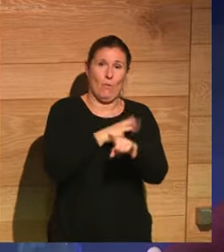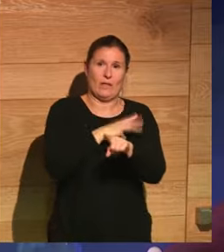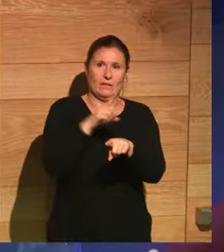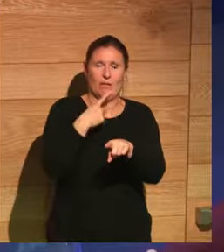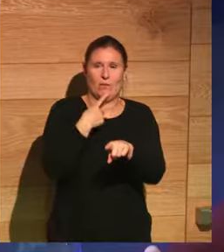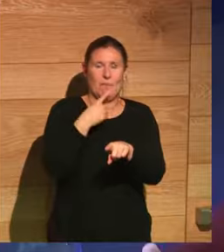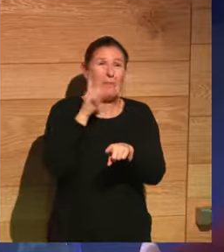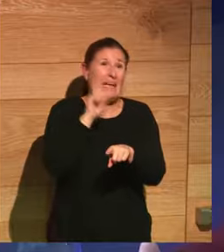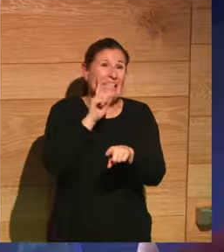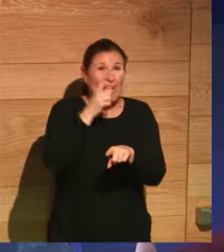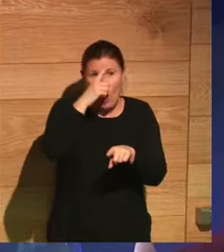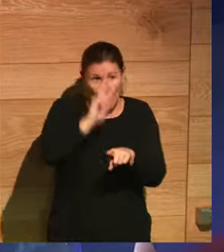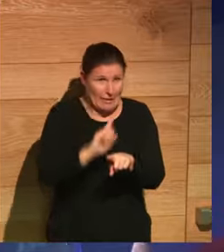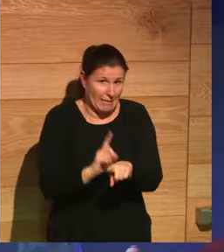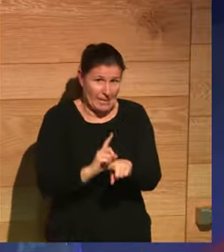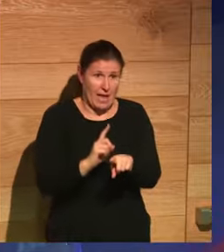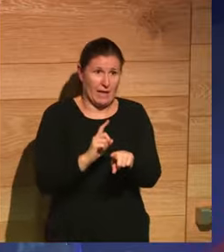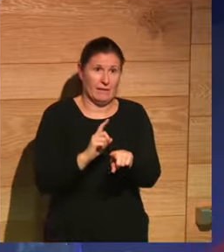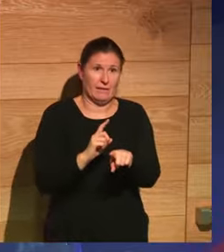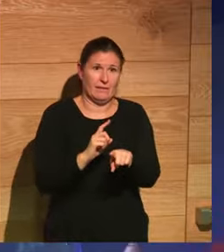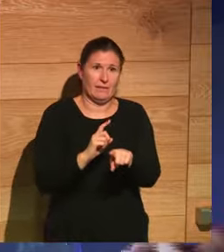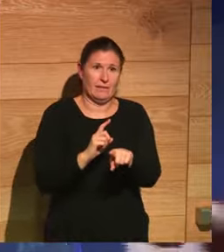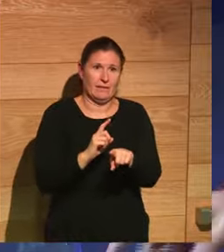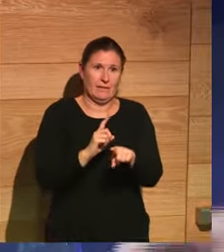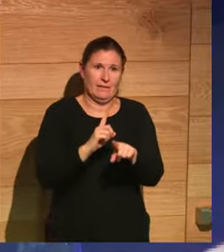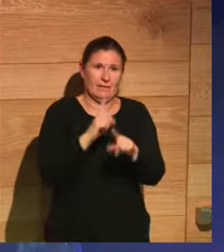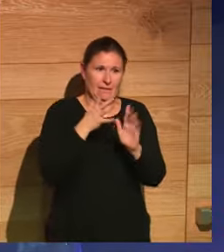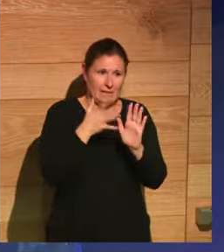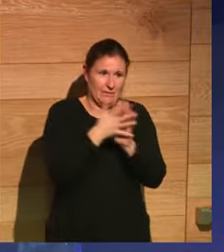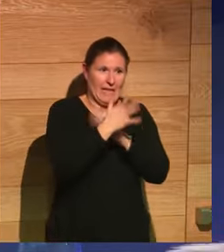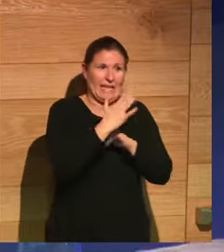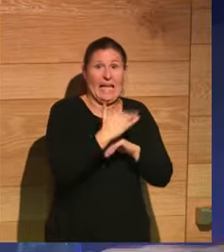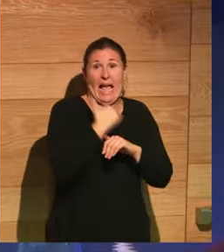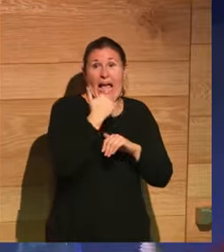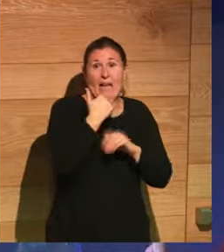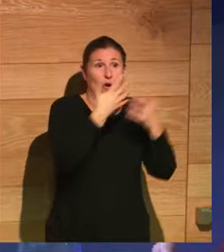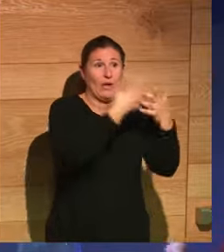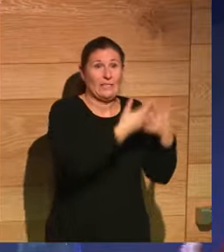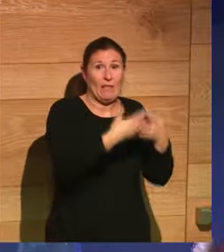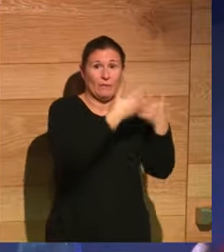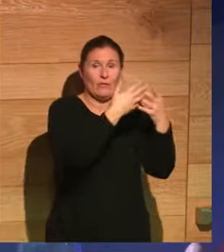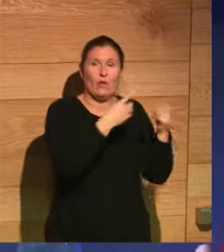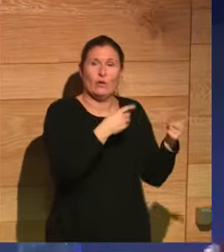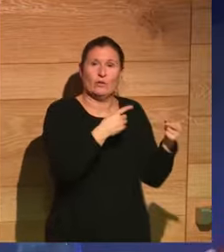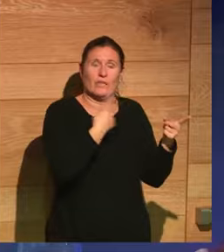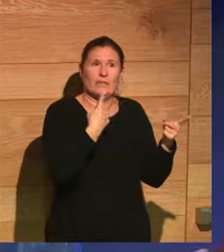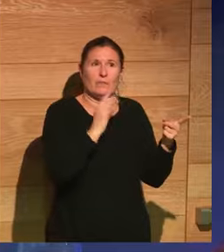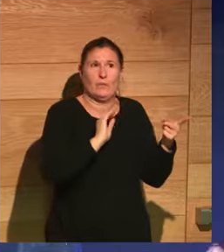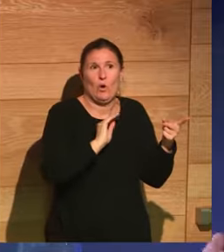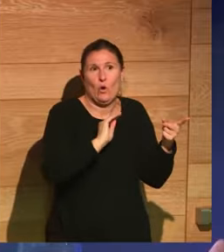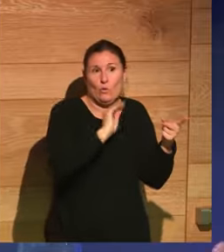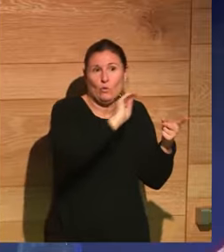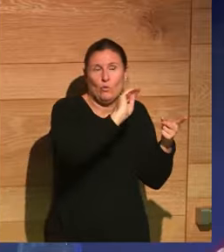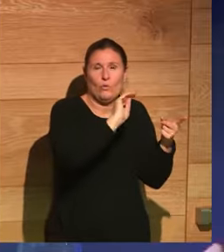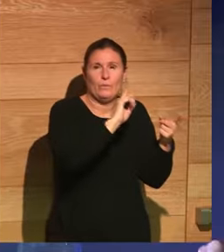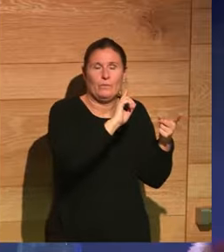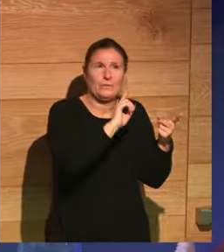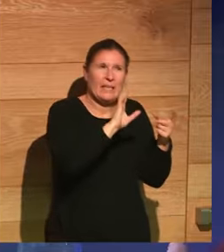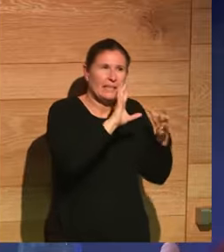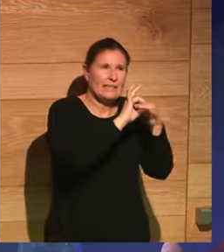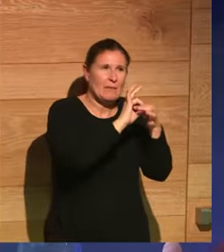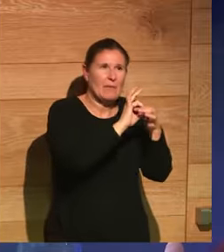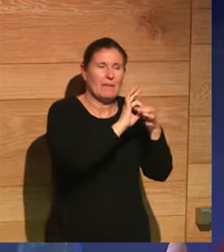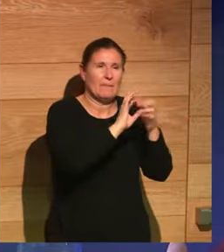sabía mentir. O sea, que había algo, ¿no? Hay algo en Estados Unidos que es verdad que su relación con la mentira,